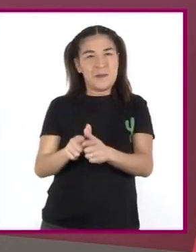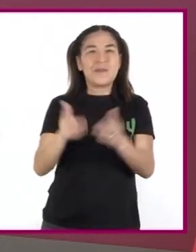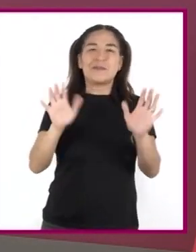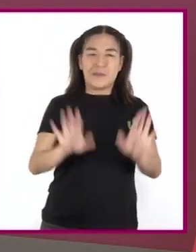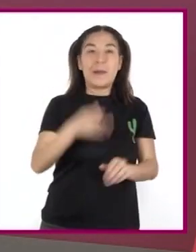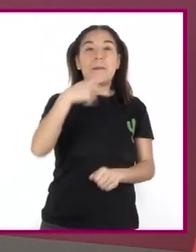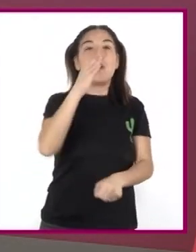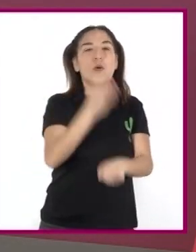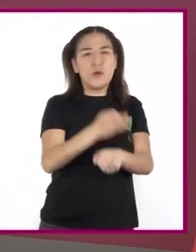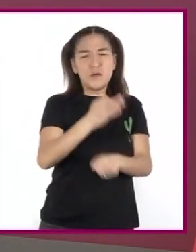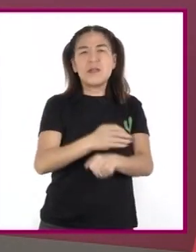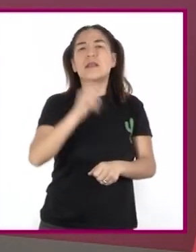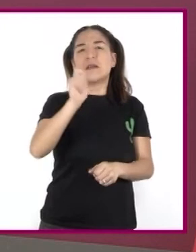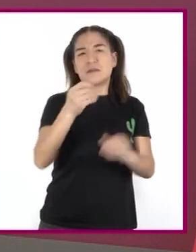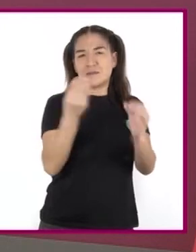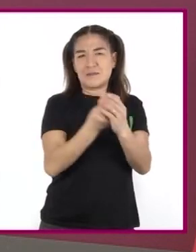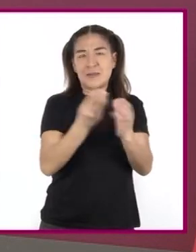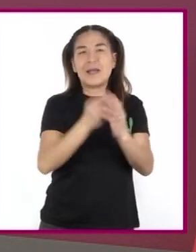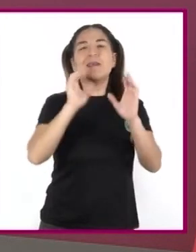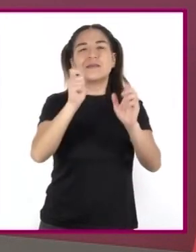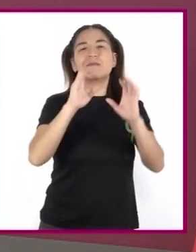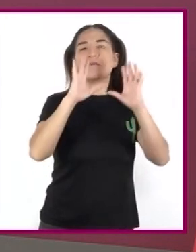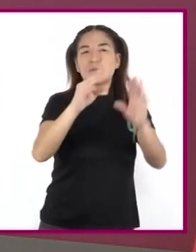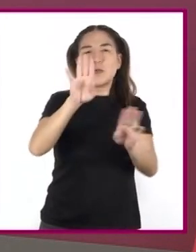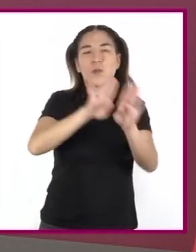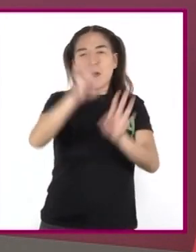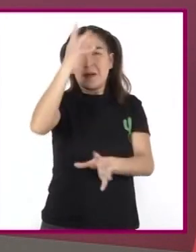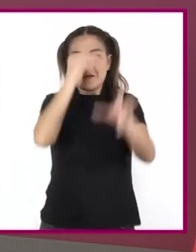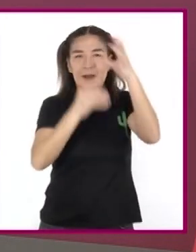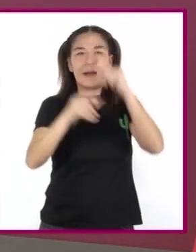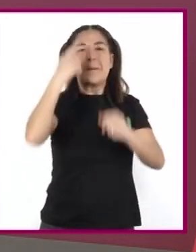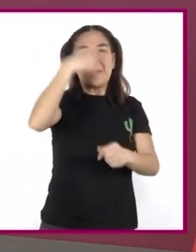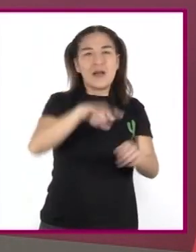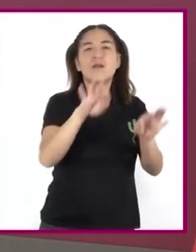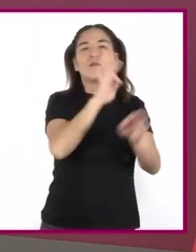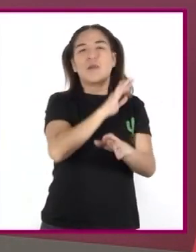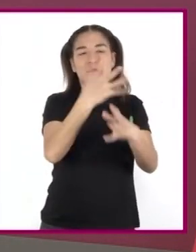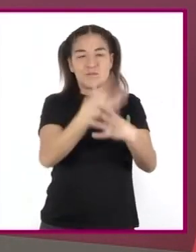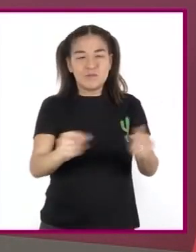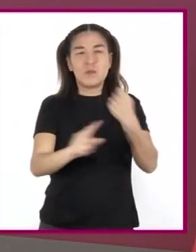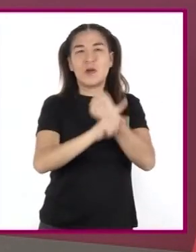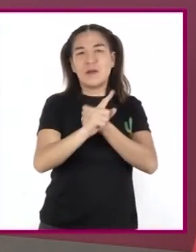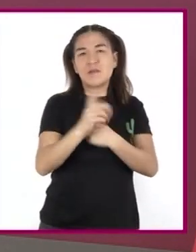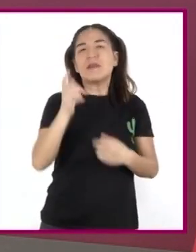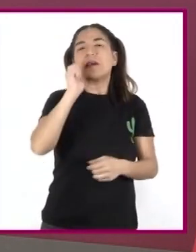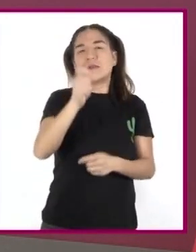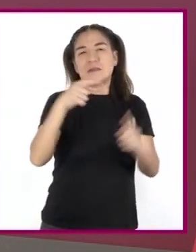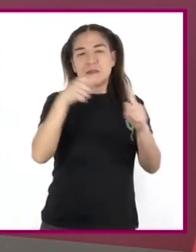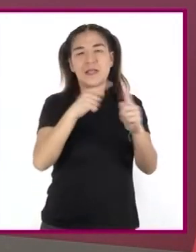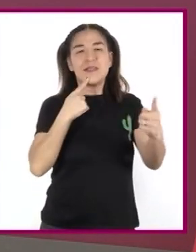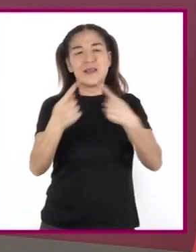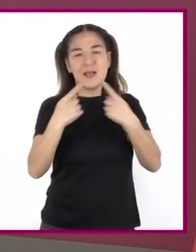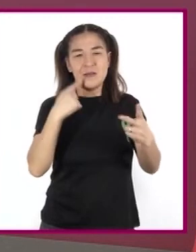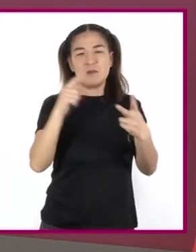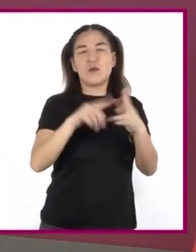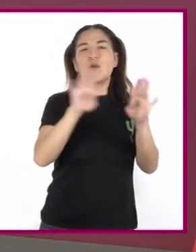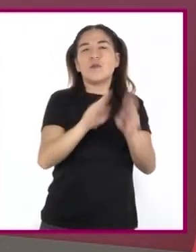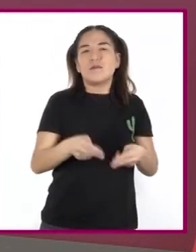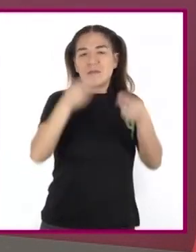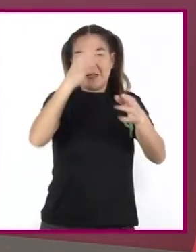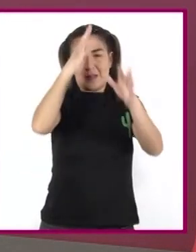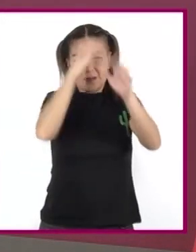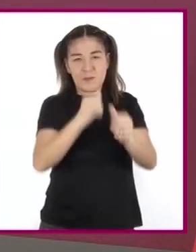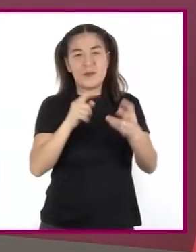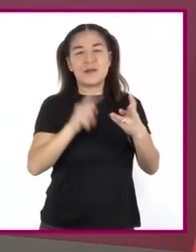Aprendimos Que existen Mecanismos Para resolver conflictos Como el diálogo La negociación La conciliación Y la